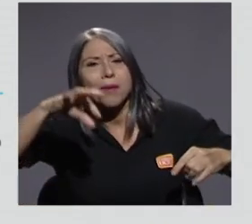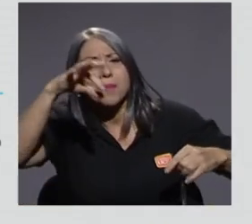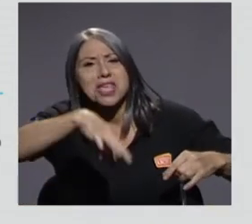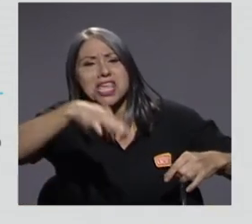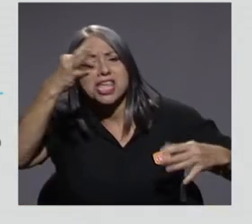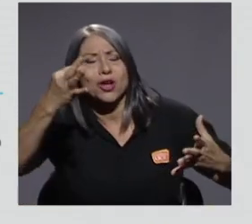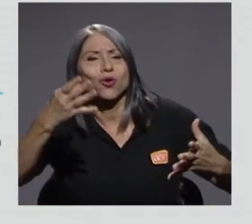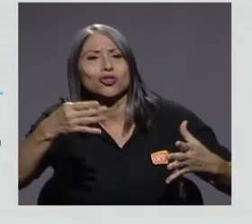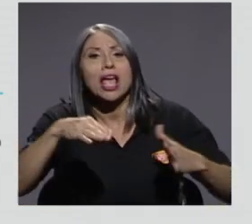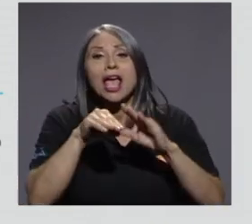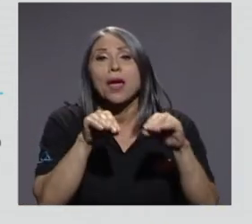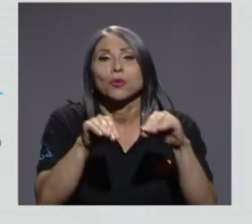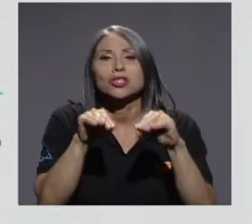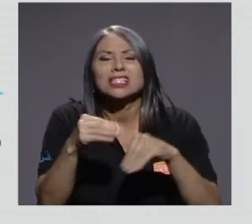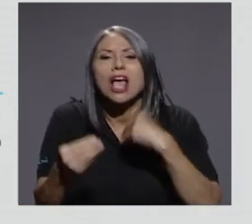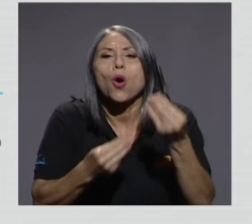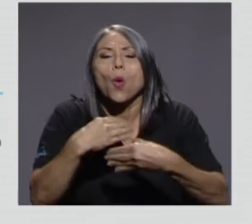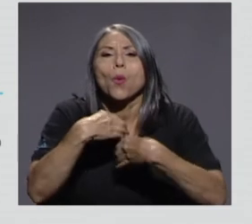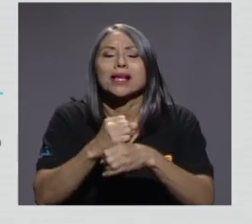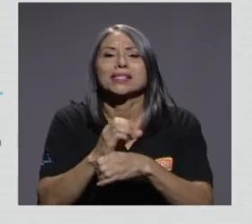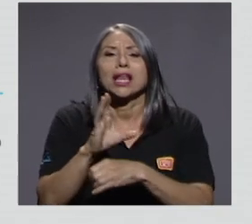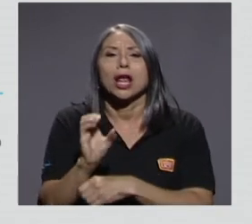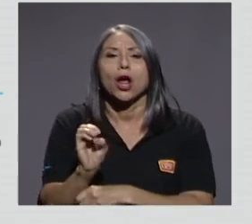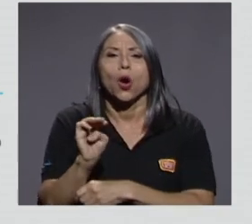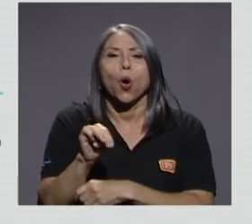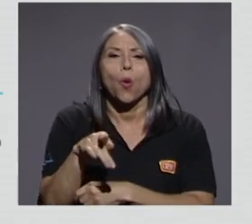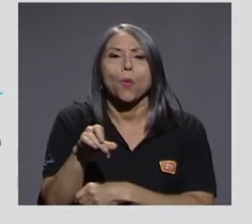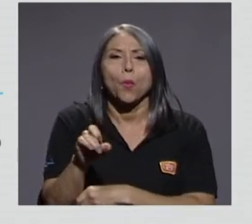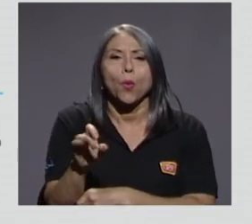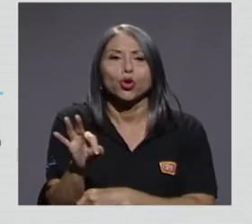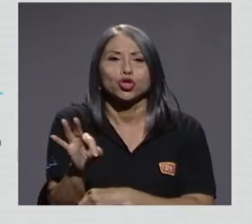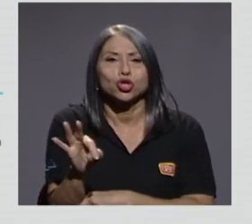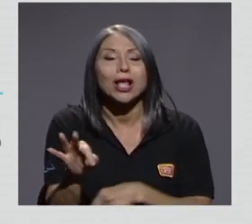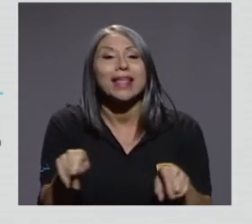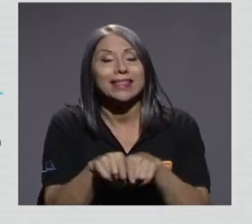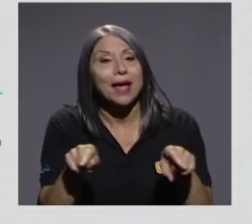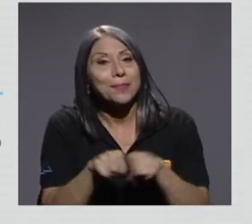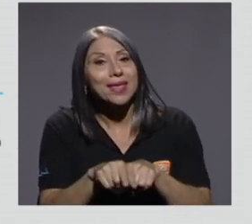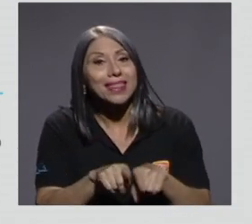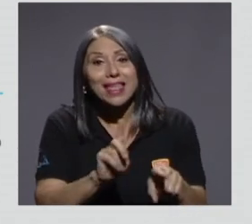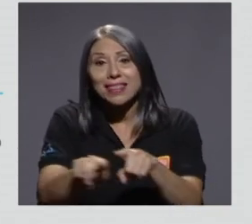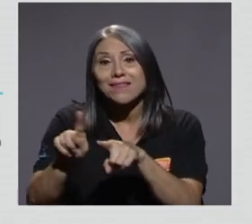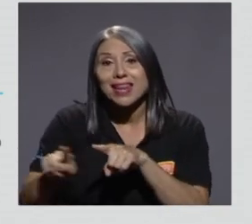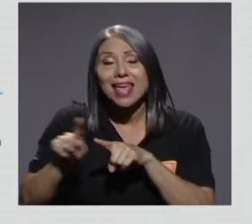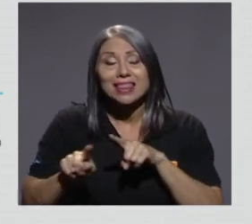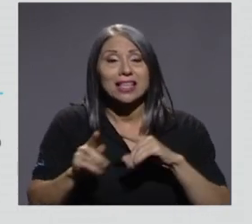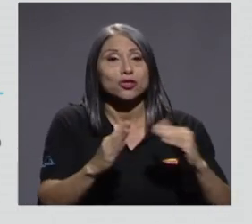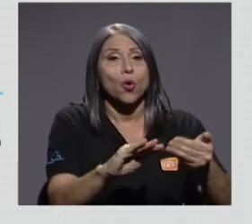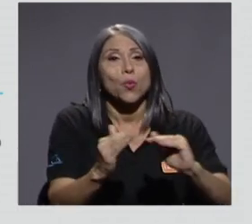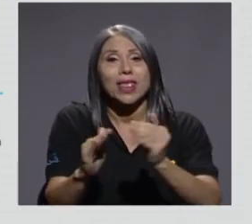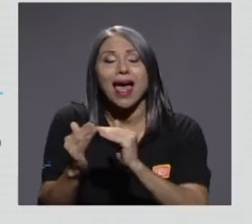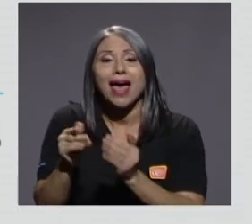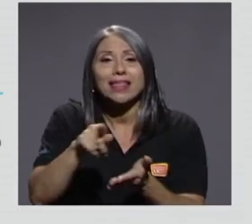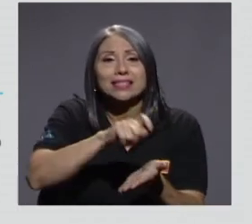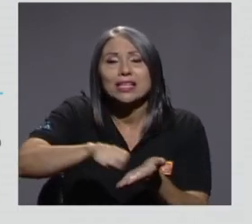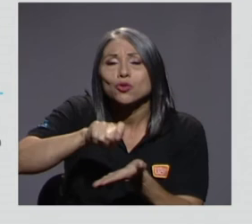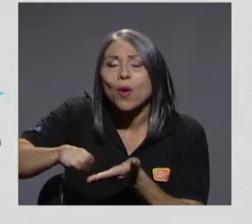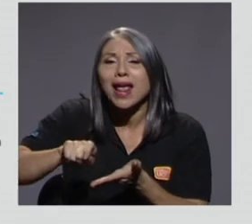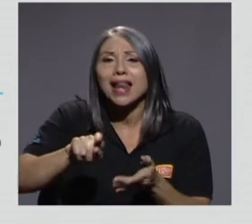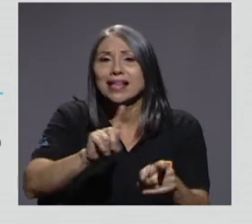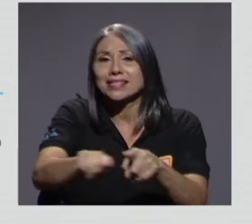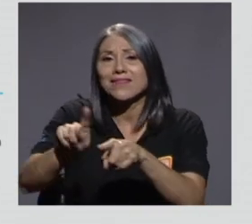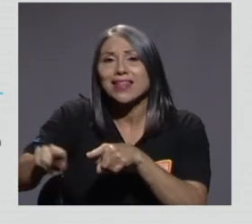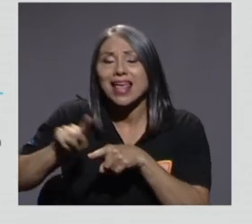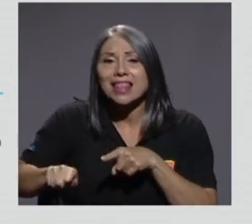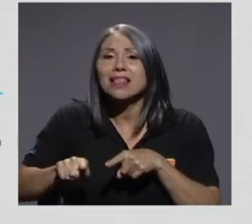enseñado también tanto a comunidades de escuelas, de diferentes barrios y comunidades a